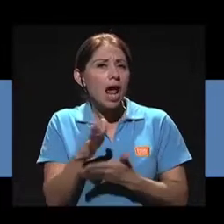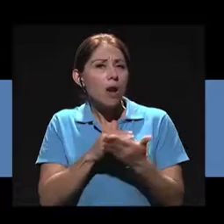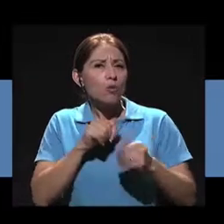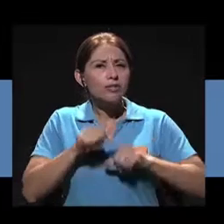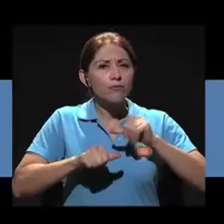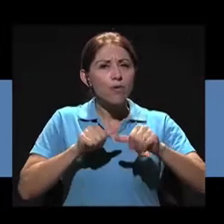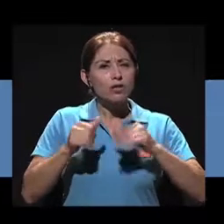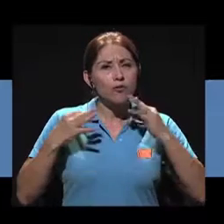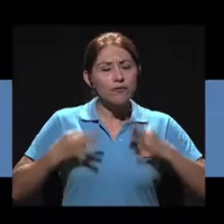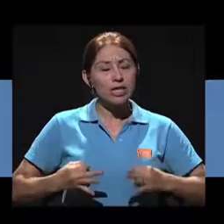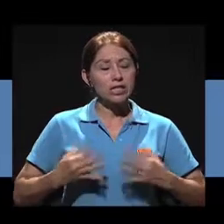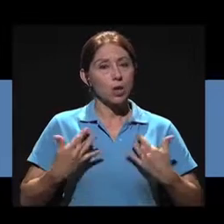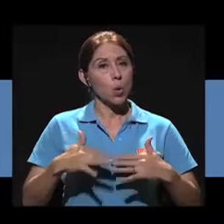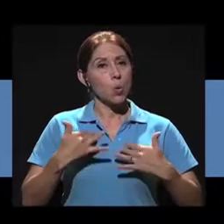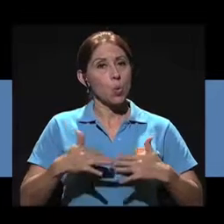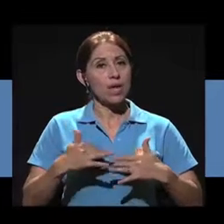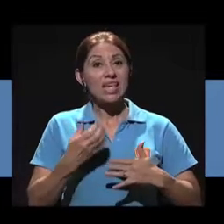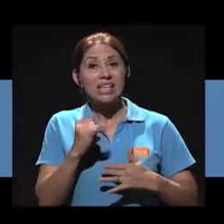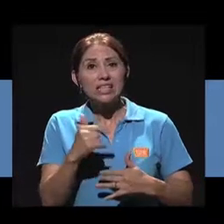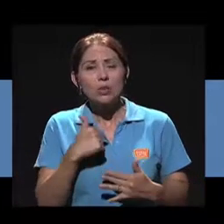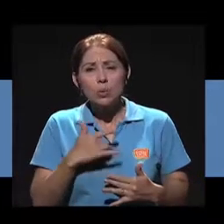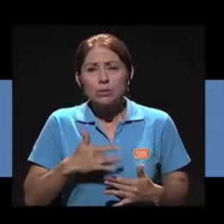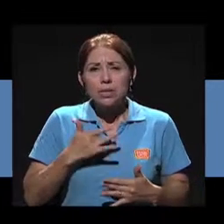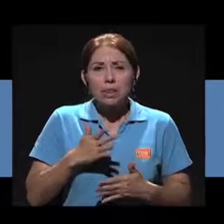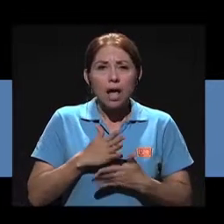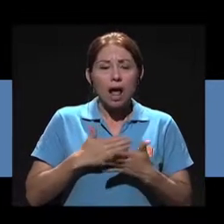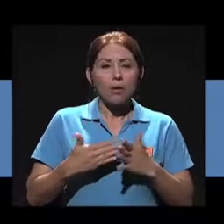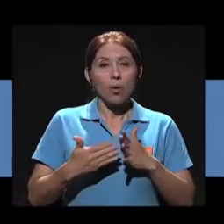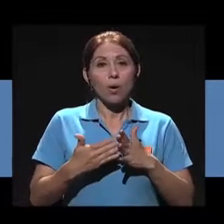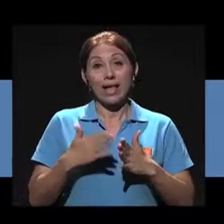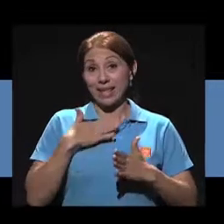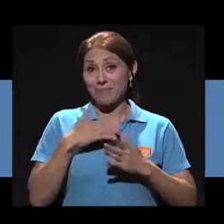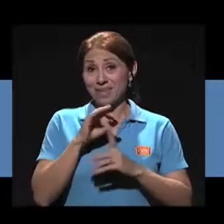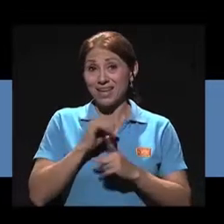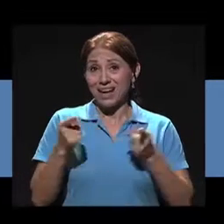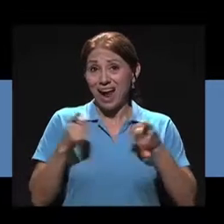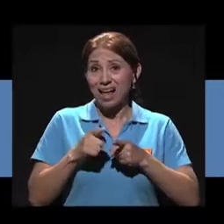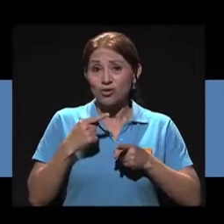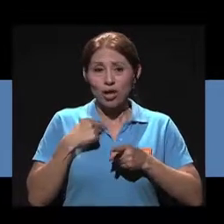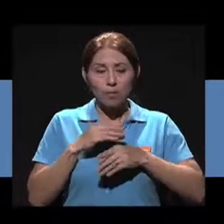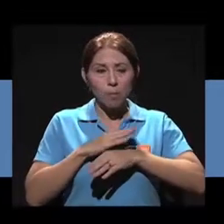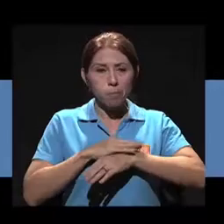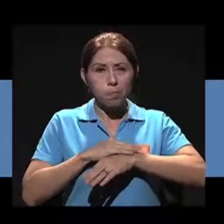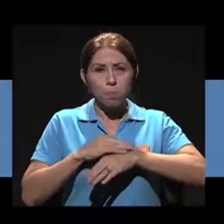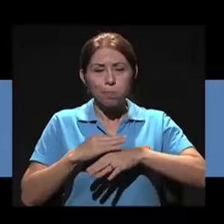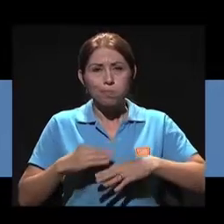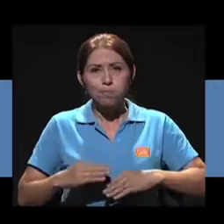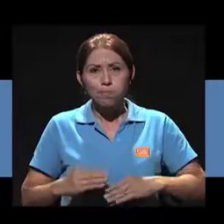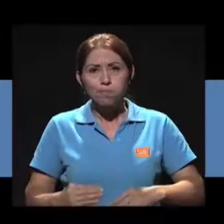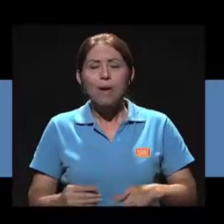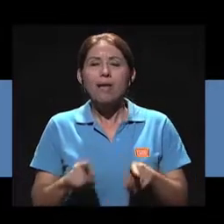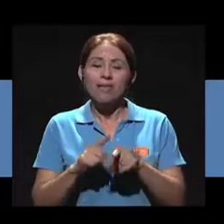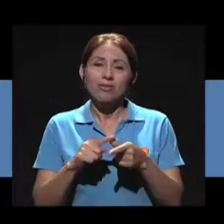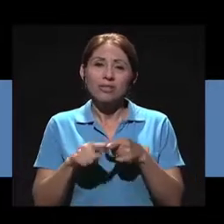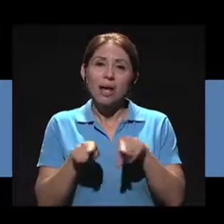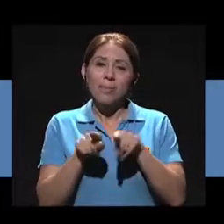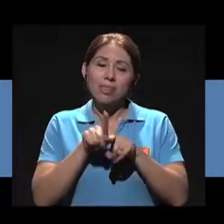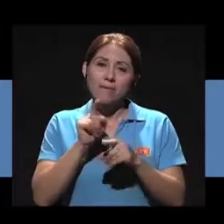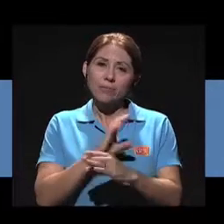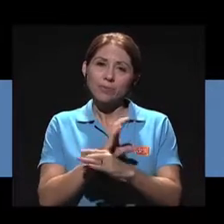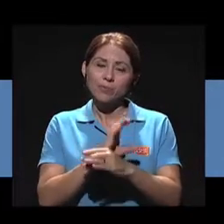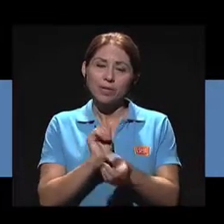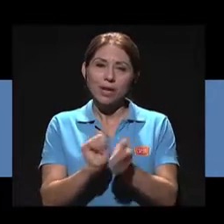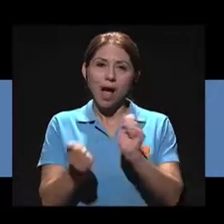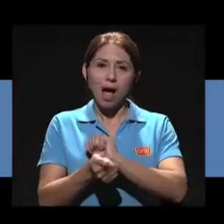esfuerzo físico muy grande y uno está con síntomas, que en mi caso sobre todo es inflamación, entonces también se tiene que